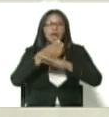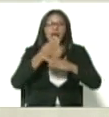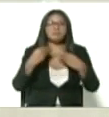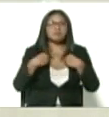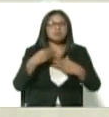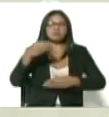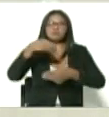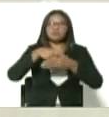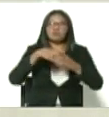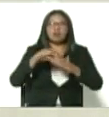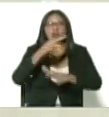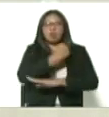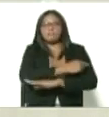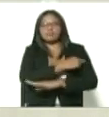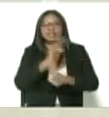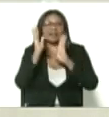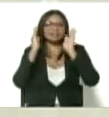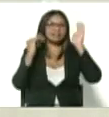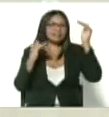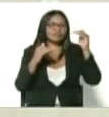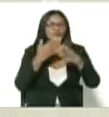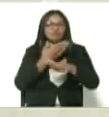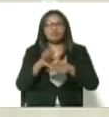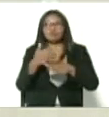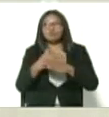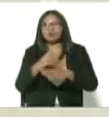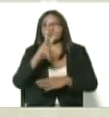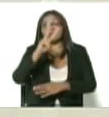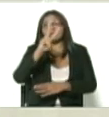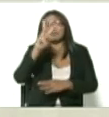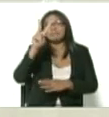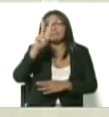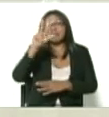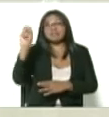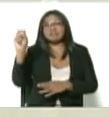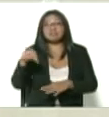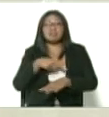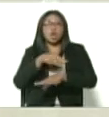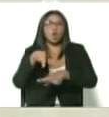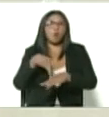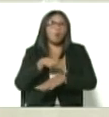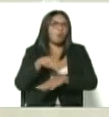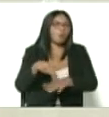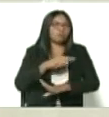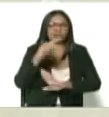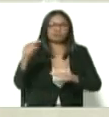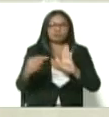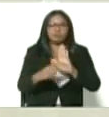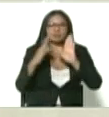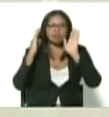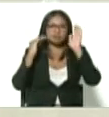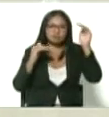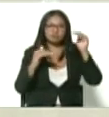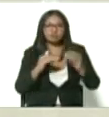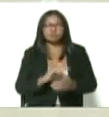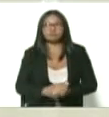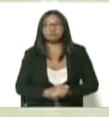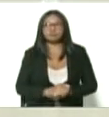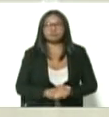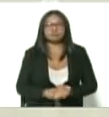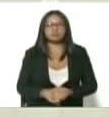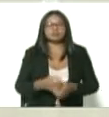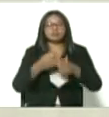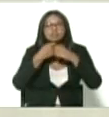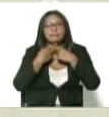en atender no importaba 20 horas al día 21 horas al día y lamentablemente lo perdimos